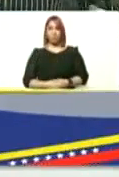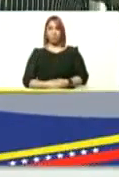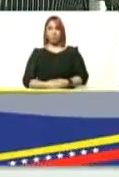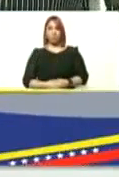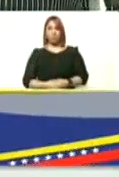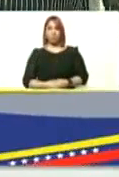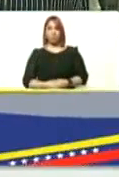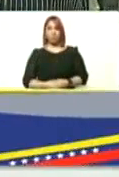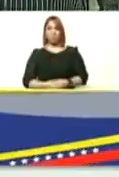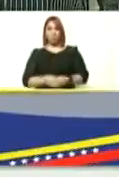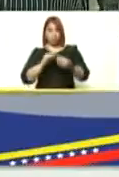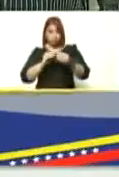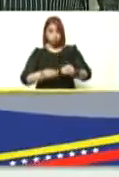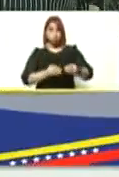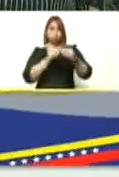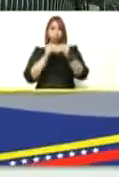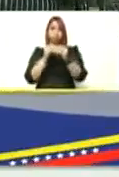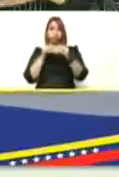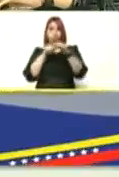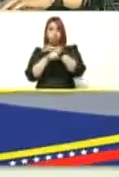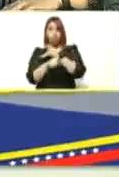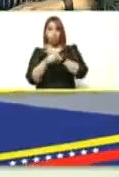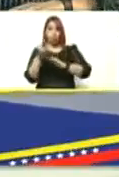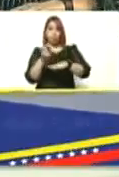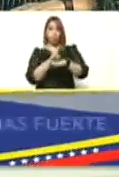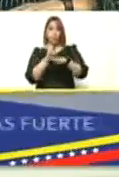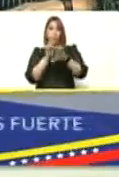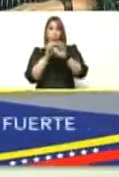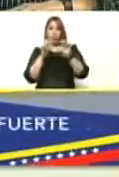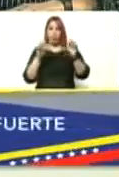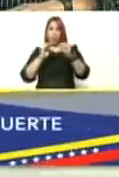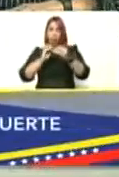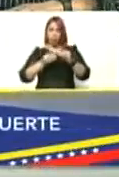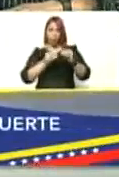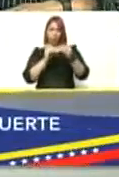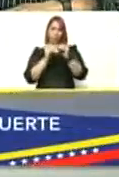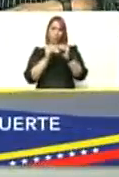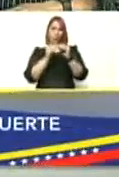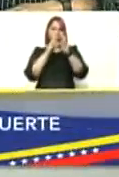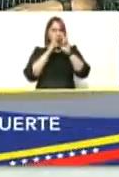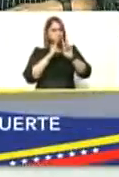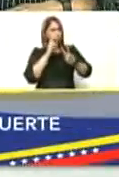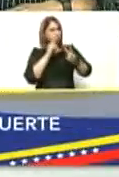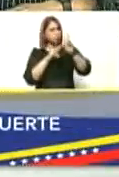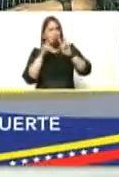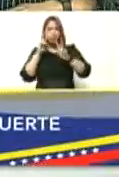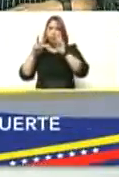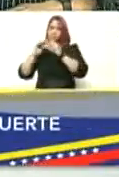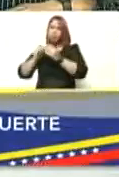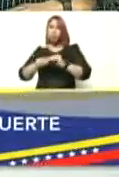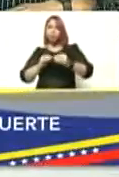educativa Francisco de Miranda se arregló por aquí se arregló por allá